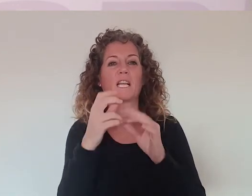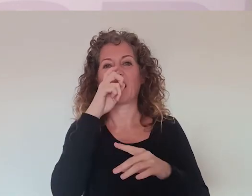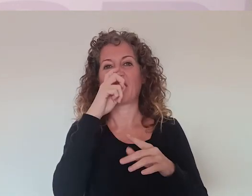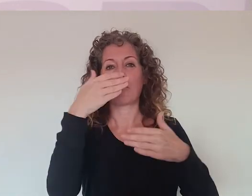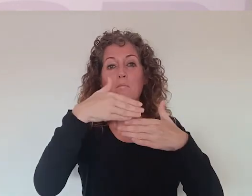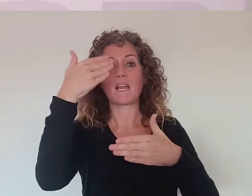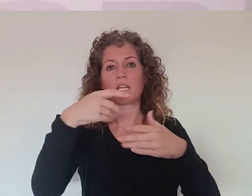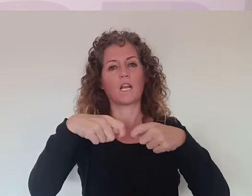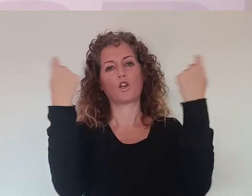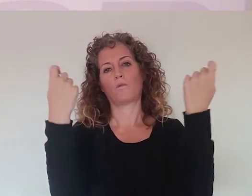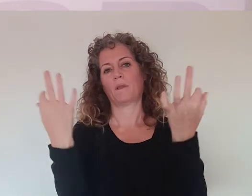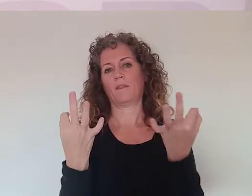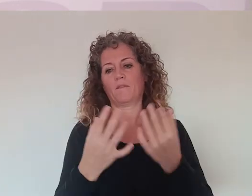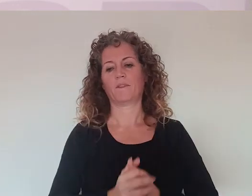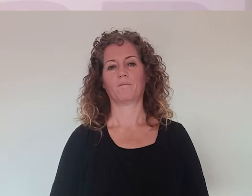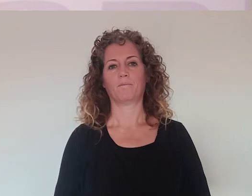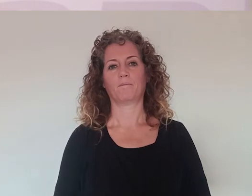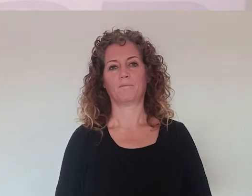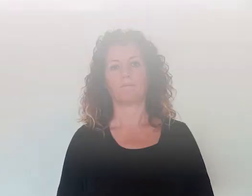que romper la barrera de la edad.